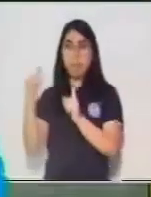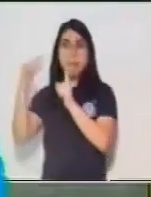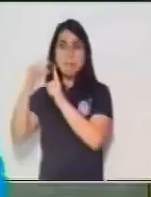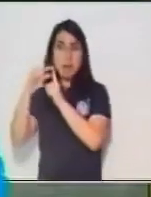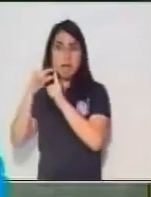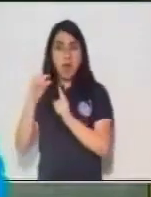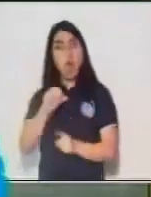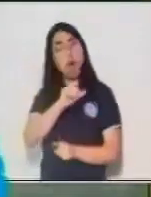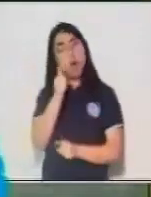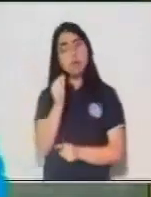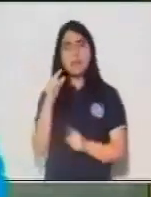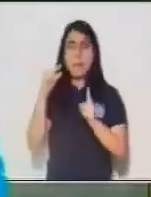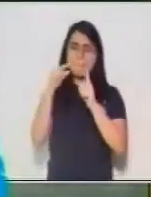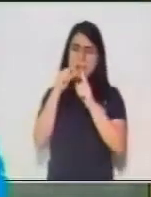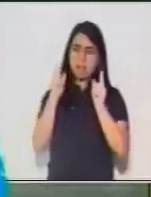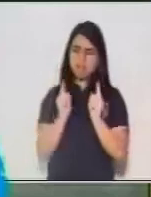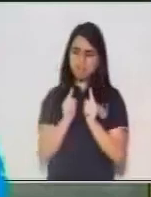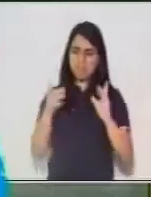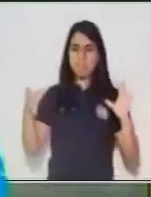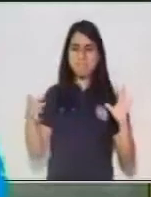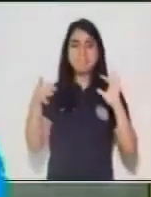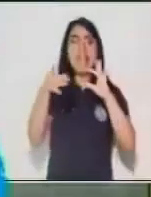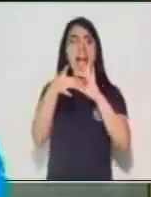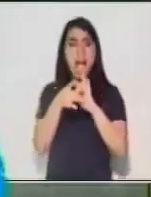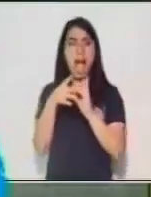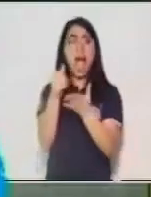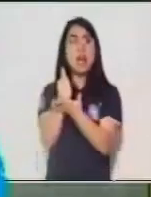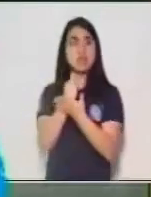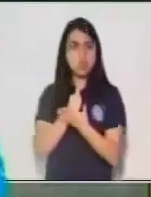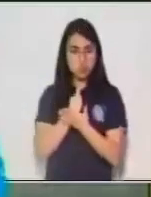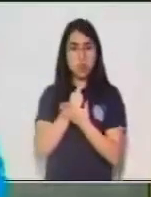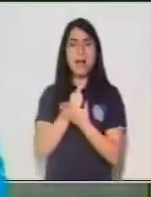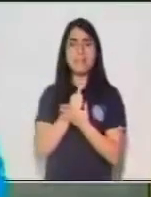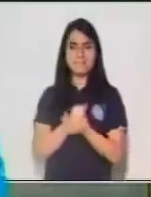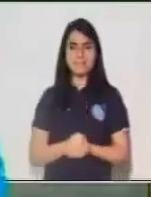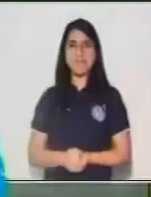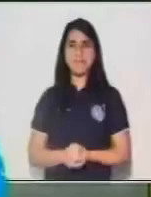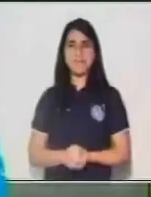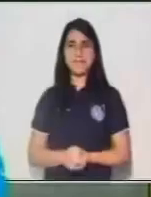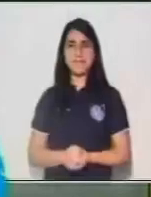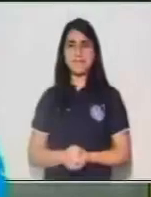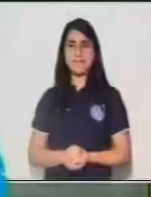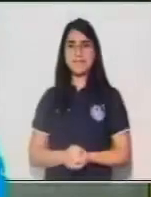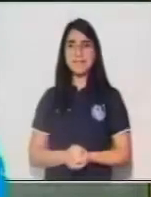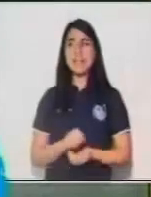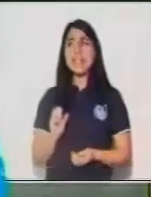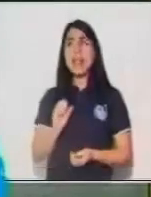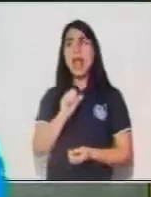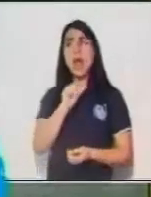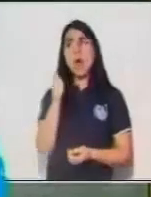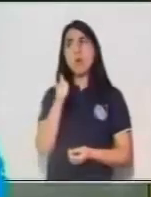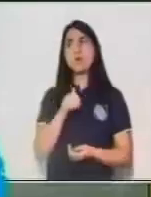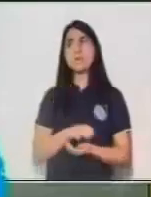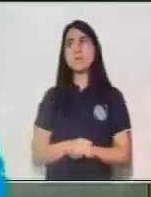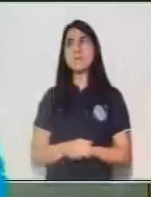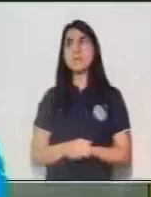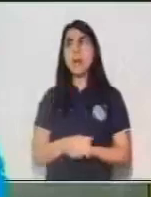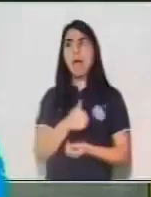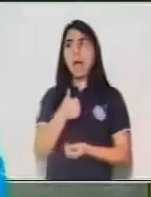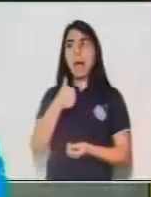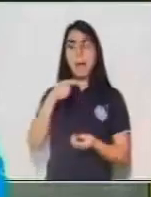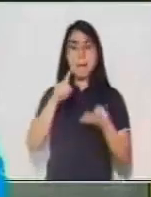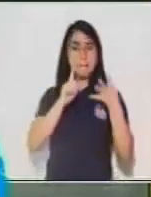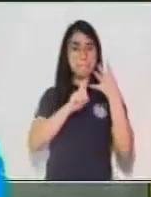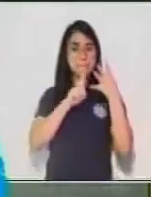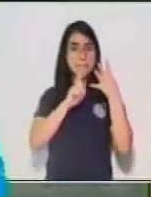Y la oposición, que si recuerdas lo que te acabo de mencionar, explica o aclara algo respecto al